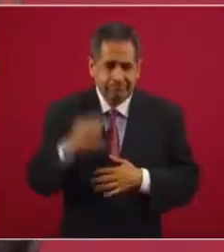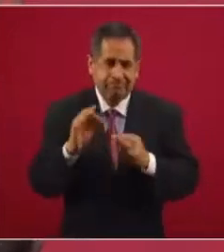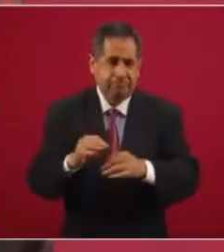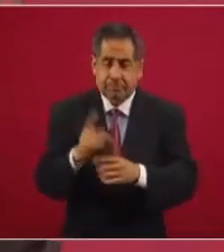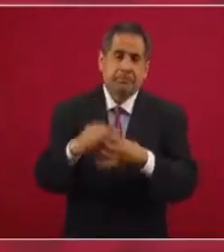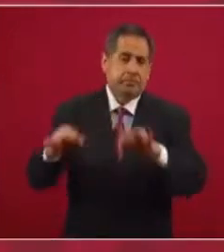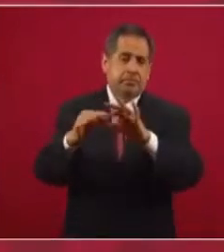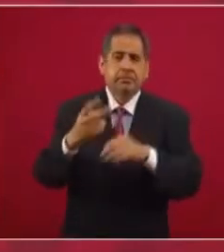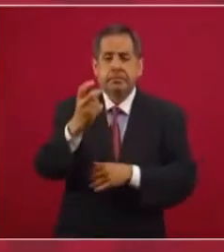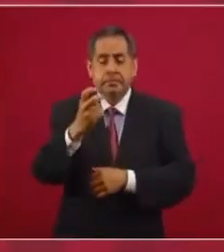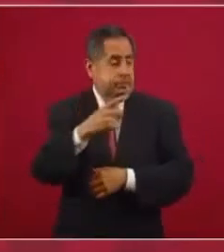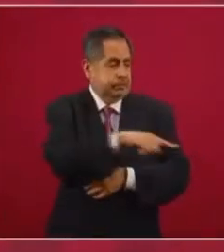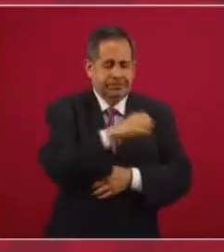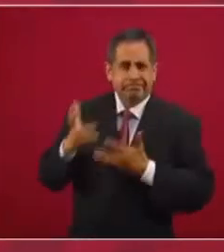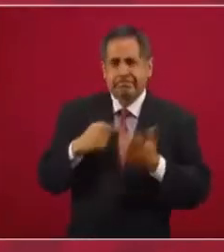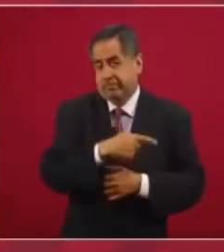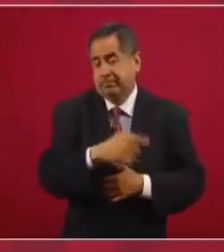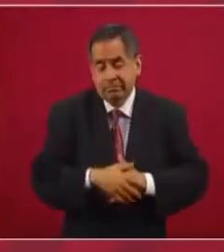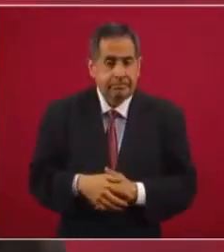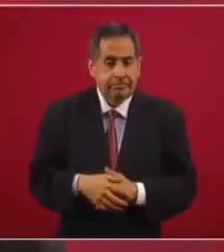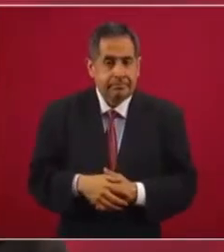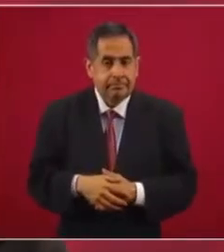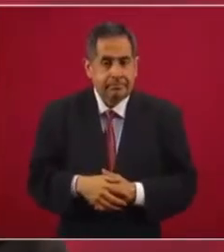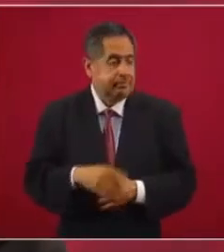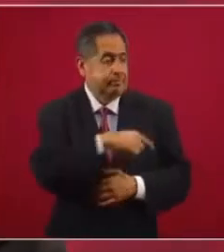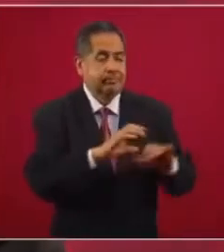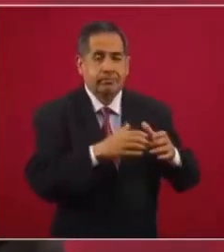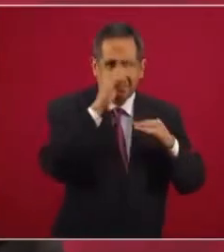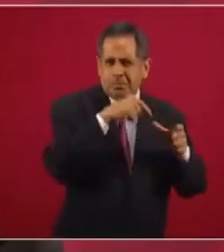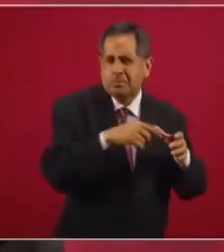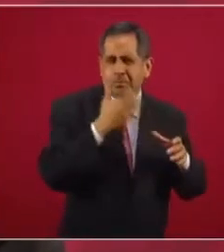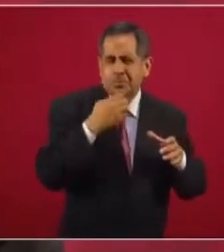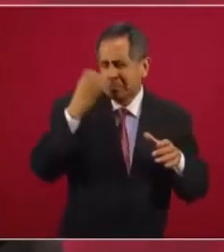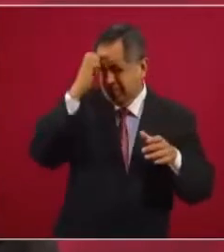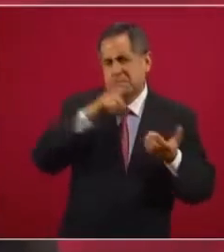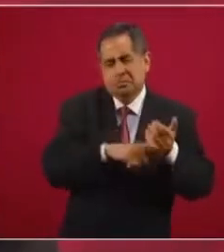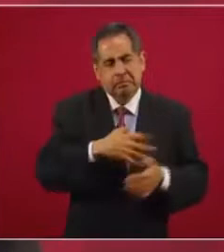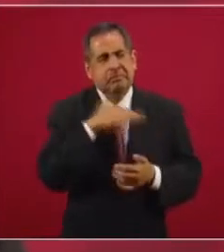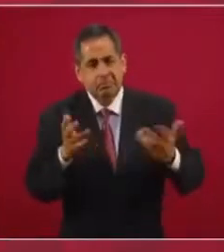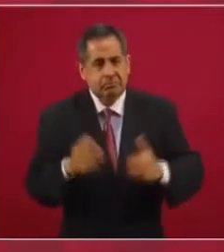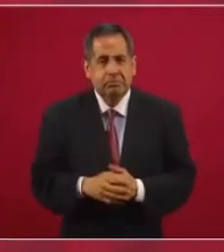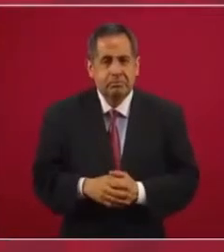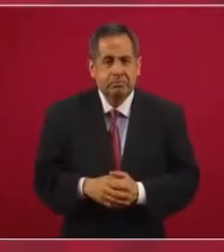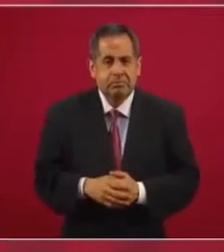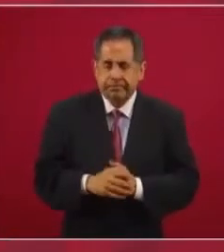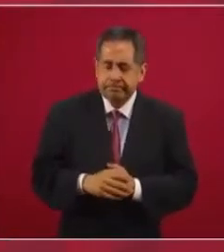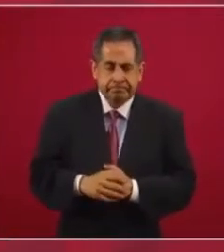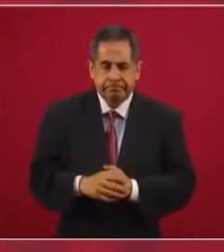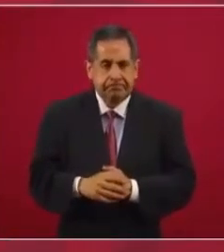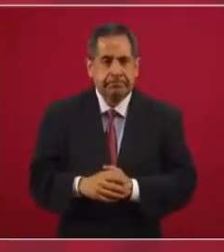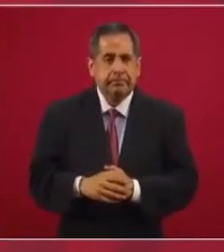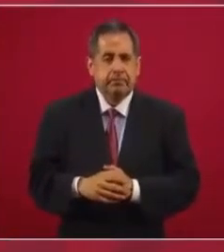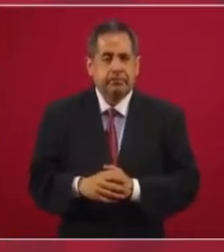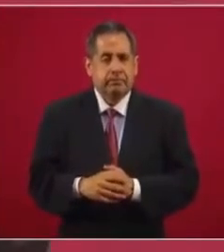Eso es lo más importante, por eso están desconcertados los conservadores, corruptos. ¿Cómo ya no